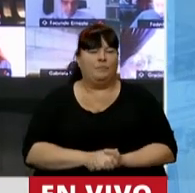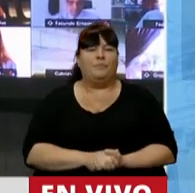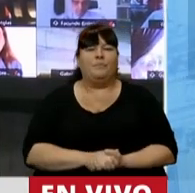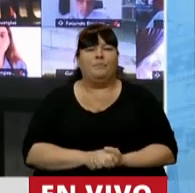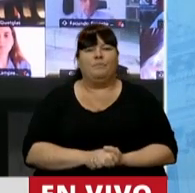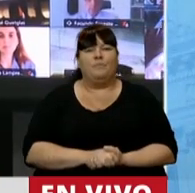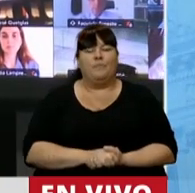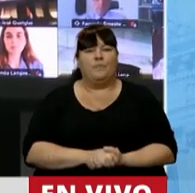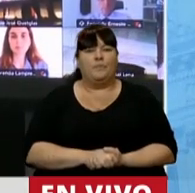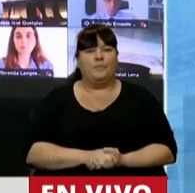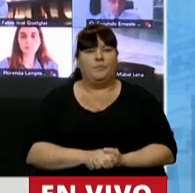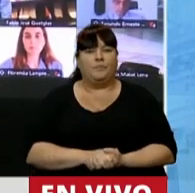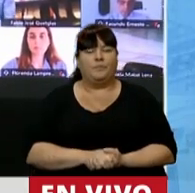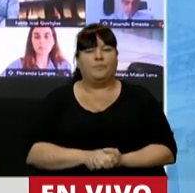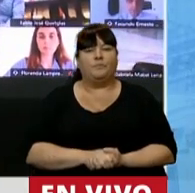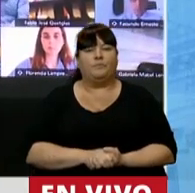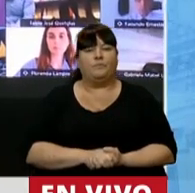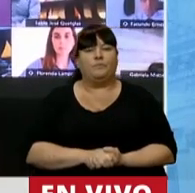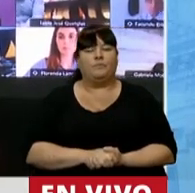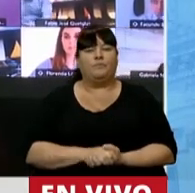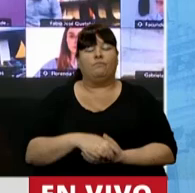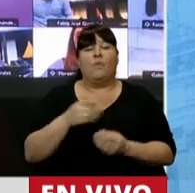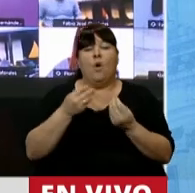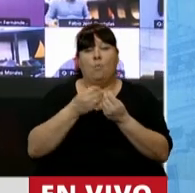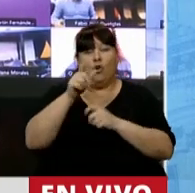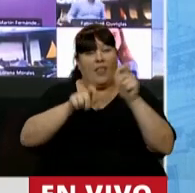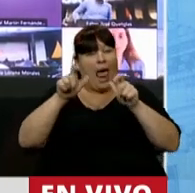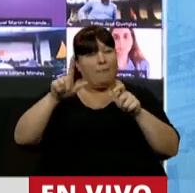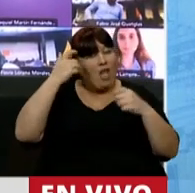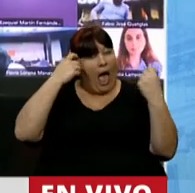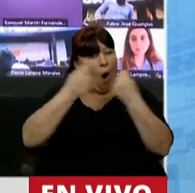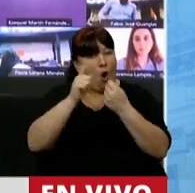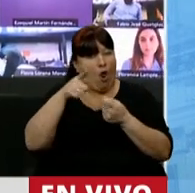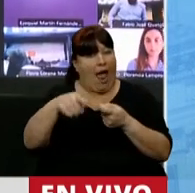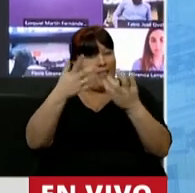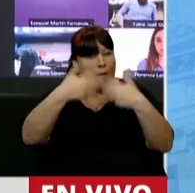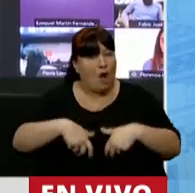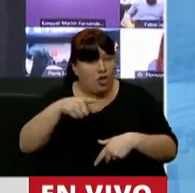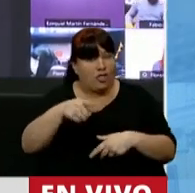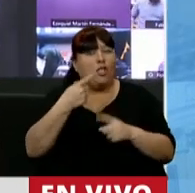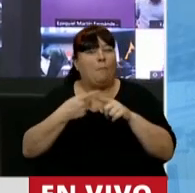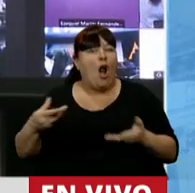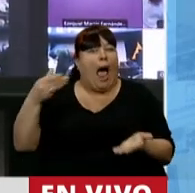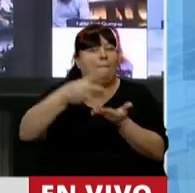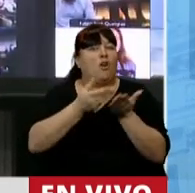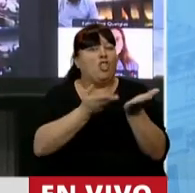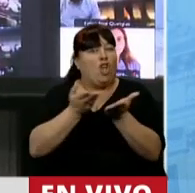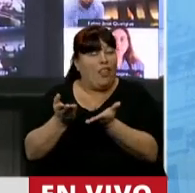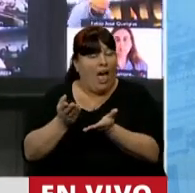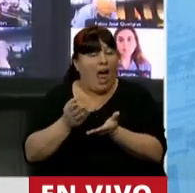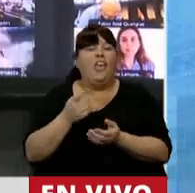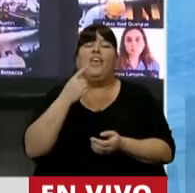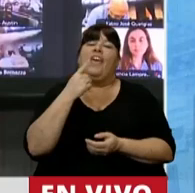este tipo de cuestiones. Muchos de aquellos que están en desacuerdo con este proyecto de aporte solidario